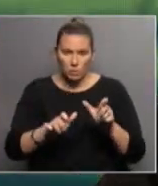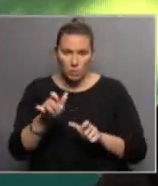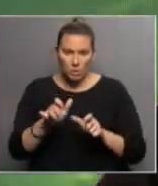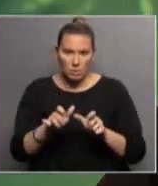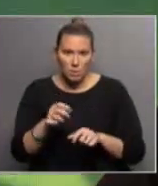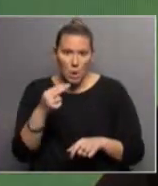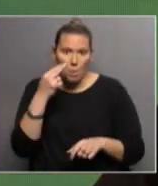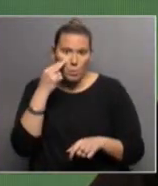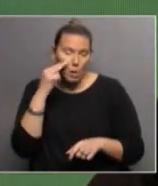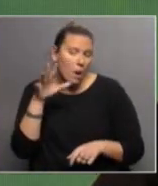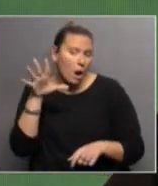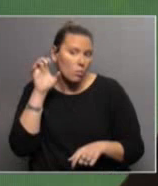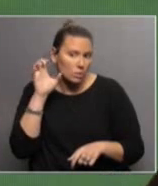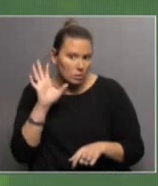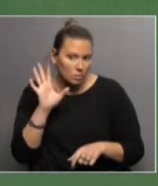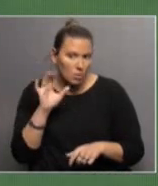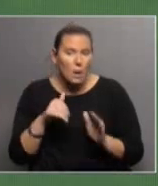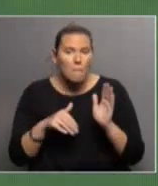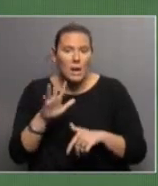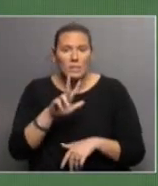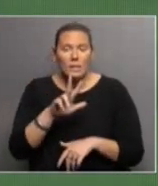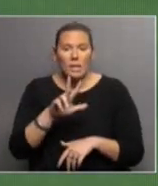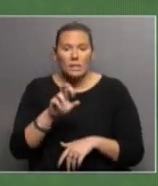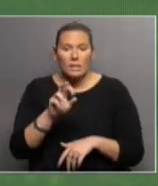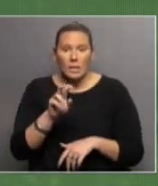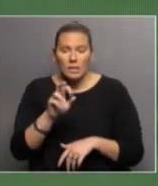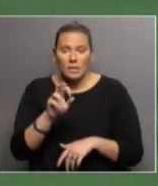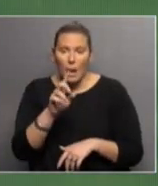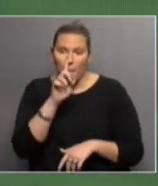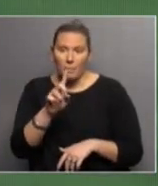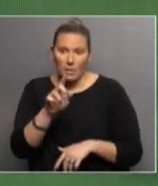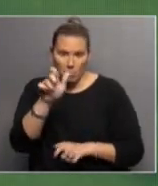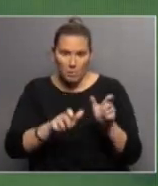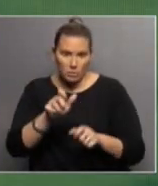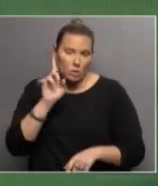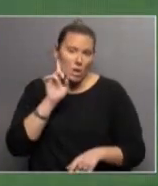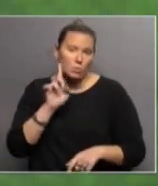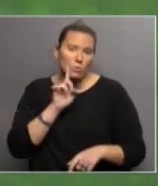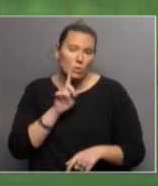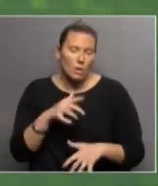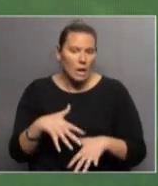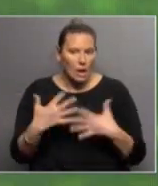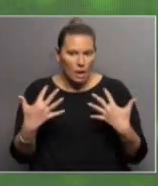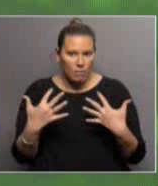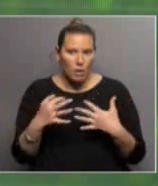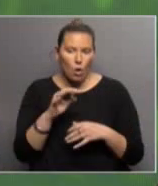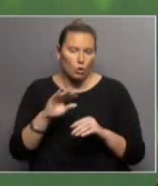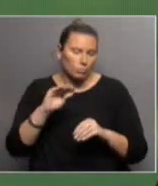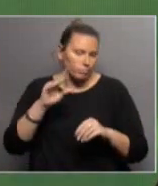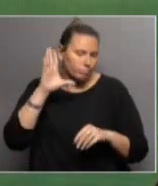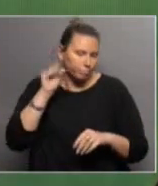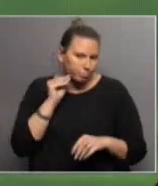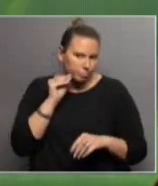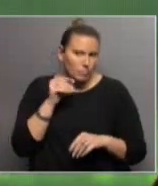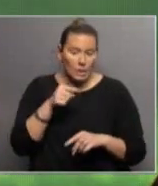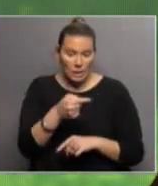tienen problemas auditivos y más de 30.000 de estas personas tienen sordera severa o total. Y